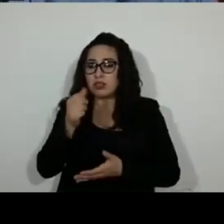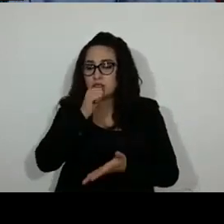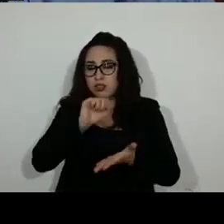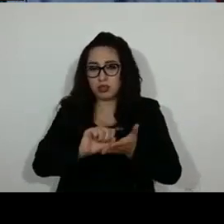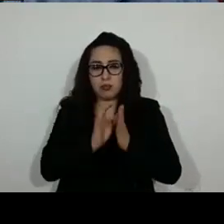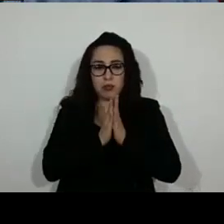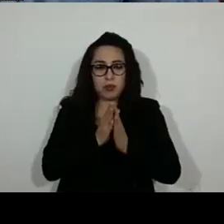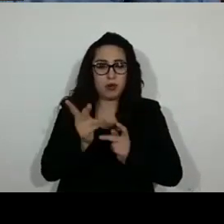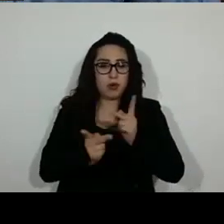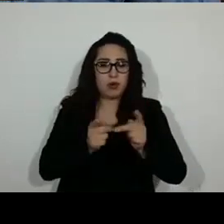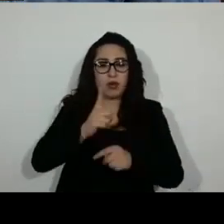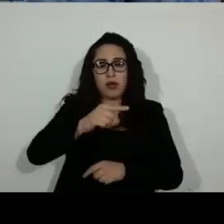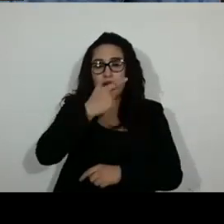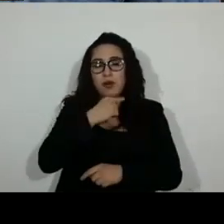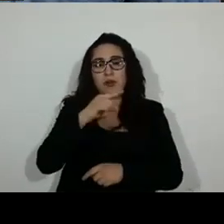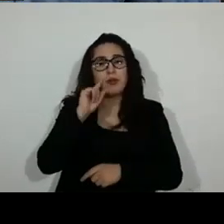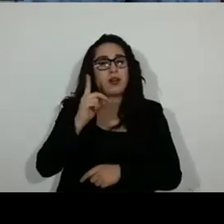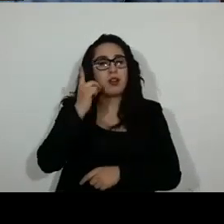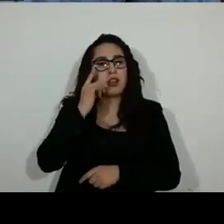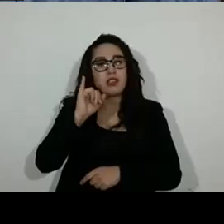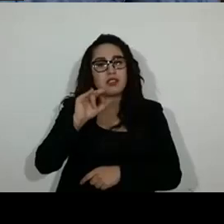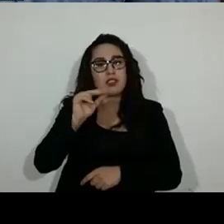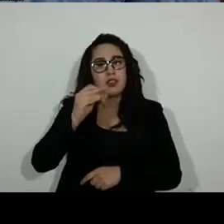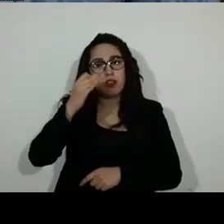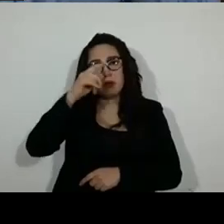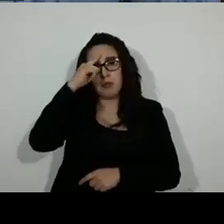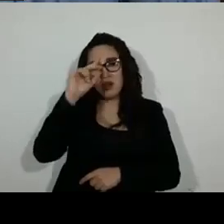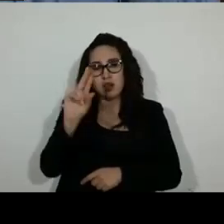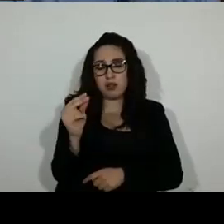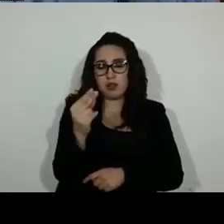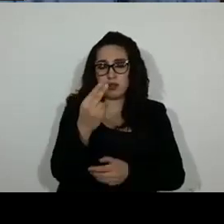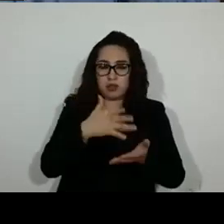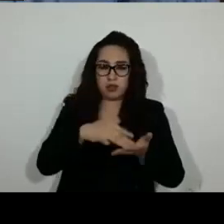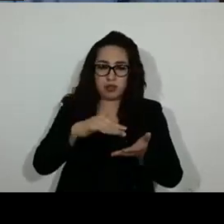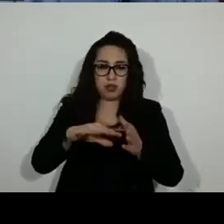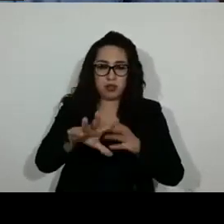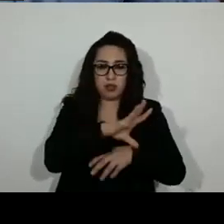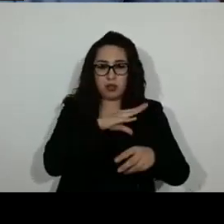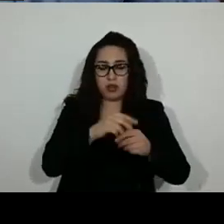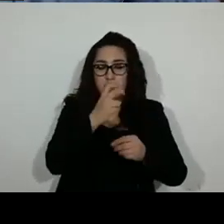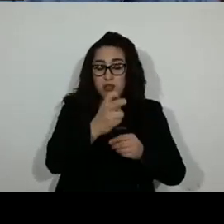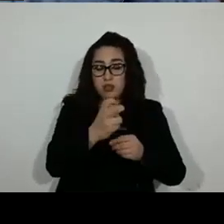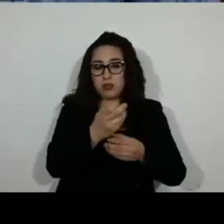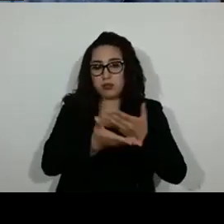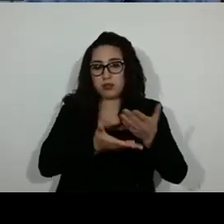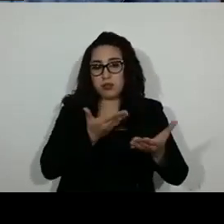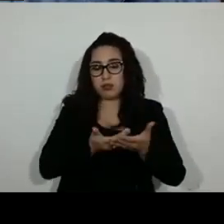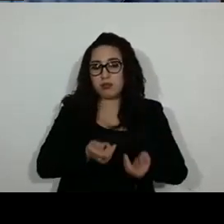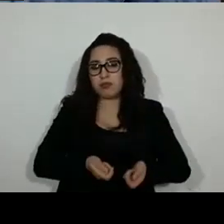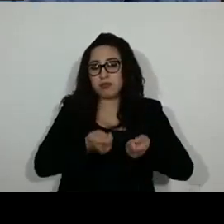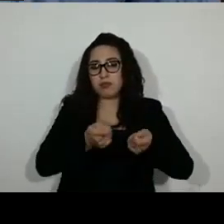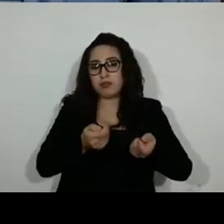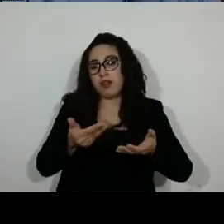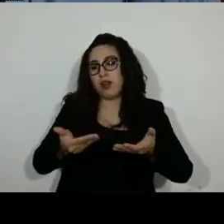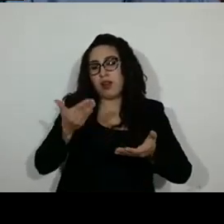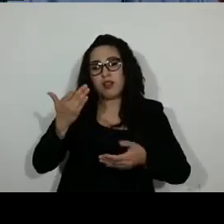los diputados integrantes si es de dispensarse su lectura, considerando que el proyecto fue circulado con la debida oportunidad.